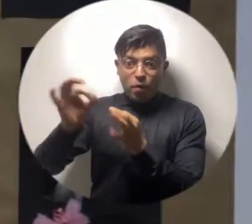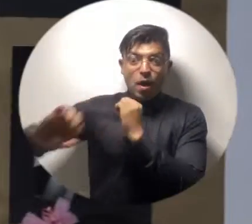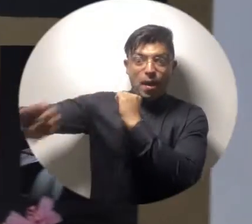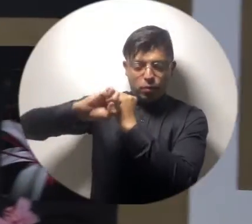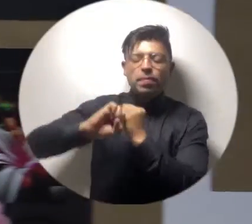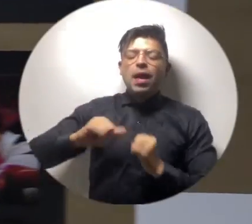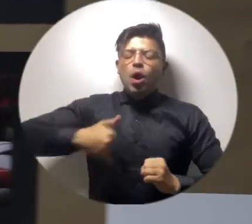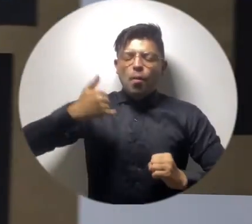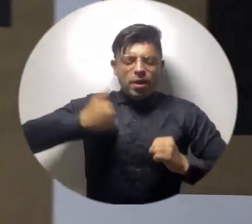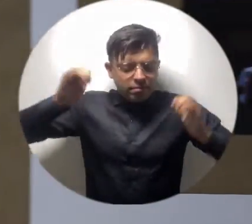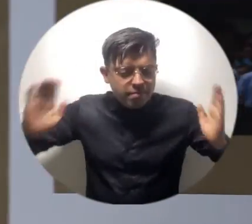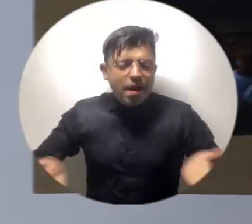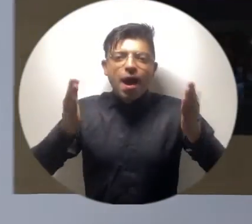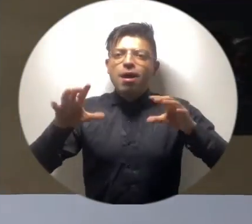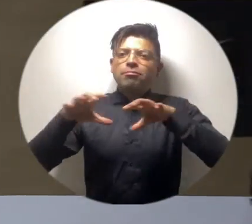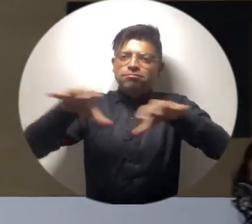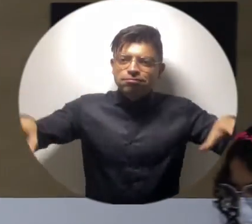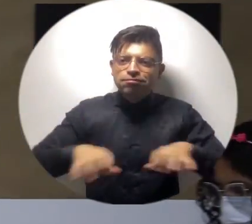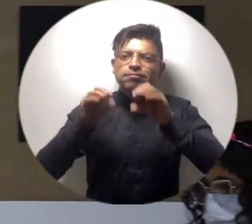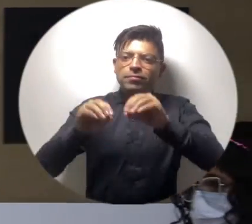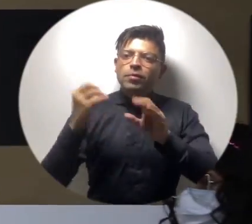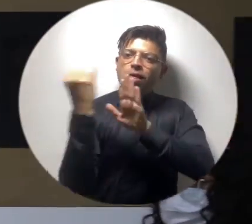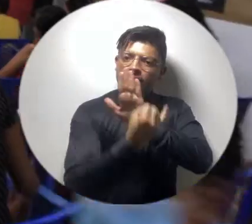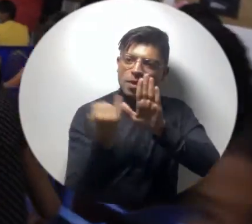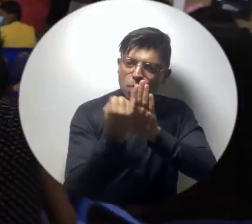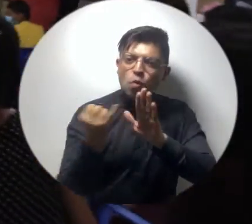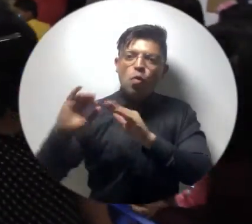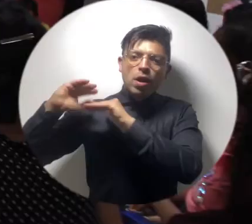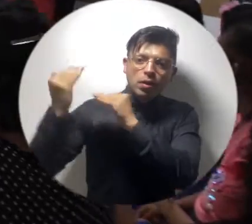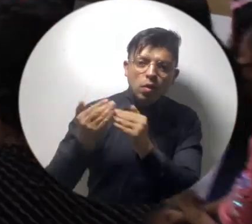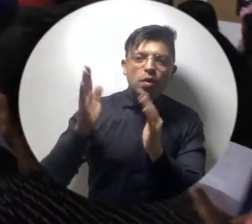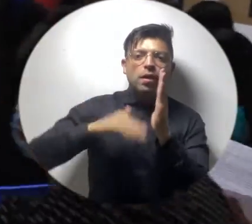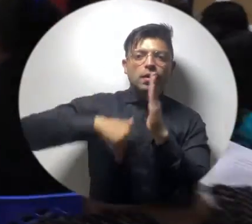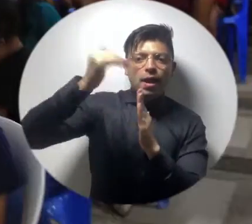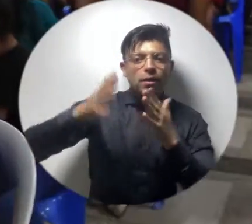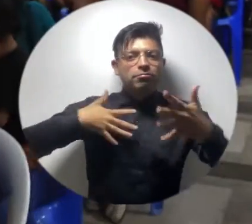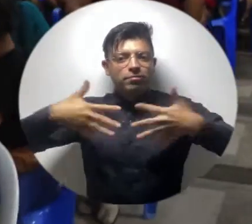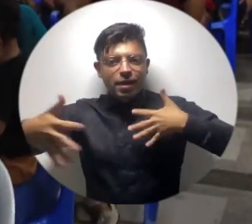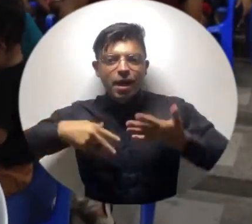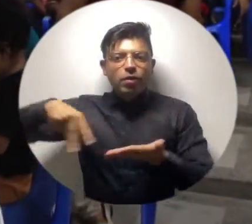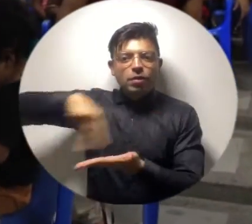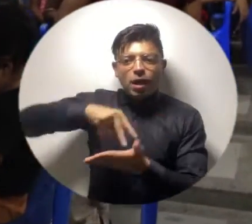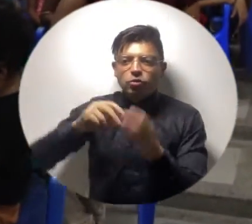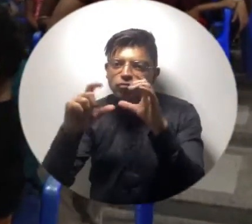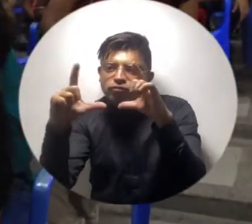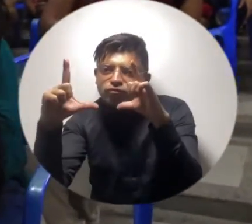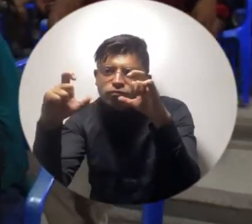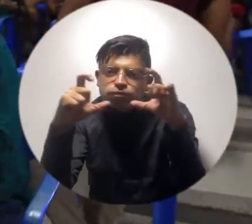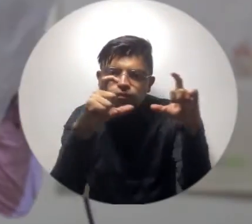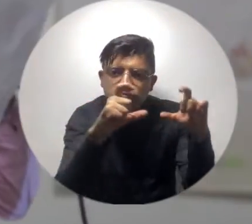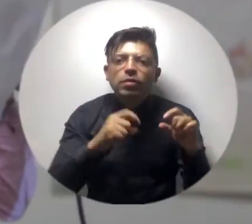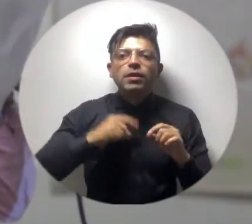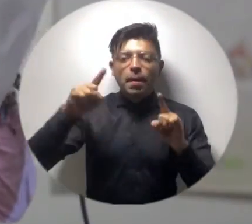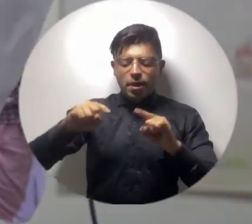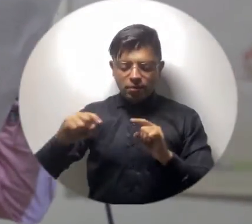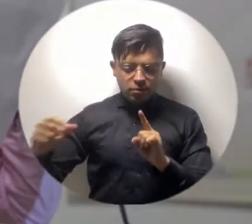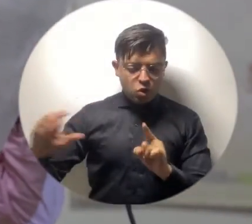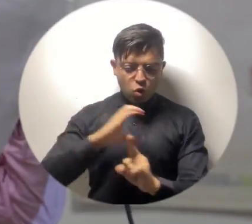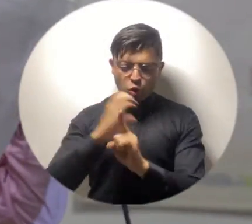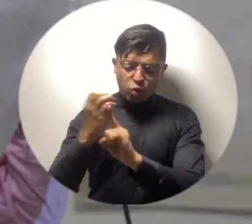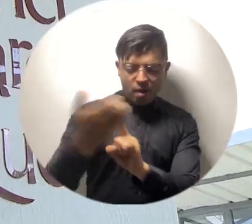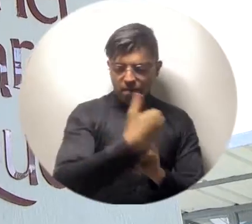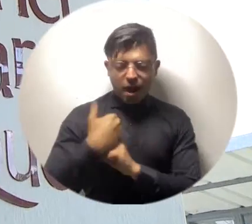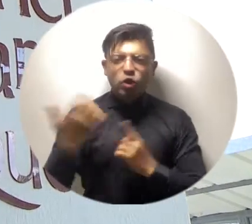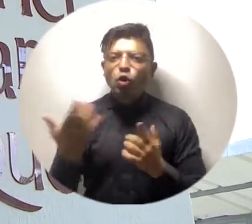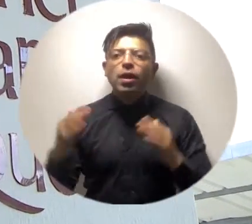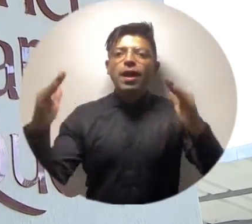beneficiaria de actividades de formación en dibujo, literatura, pintura, teatro, danza, fotografía y patrimonio desarrolladas en la